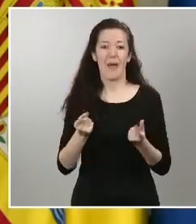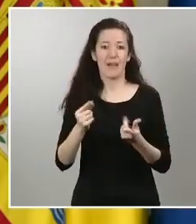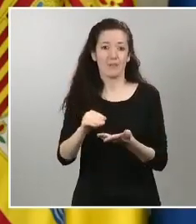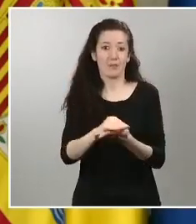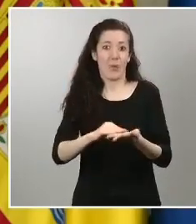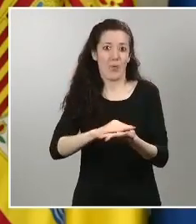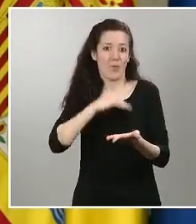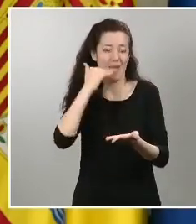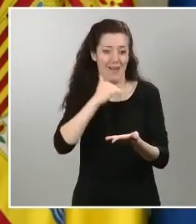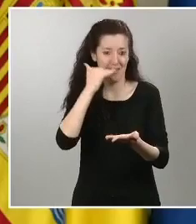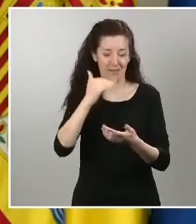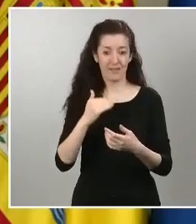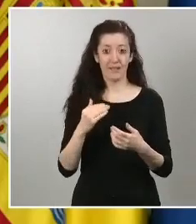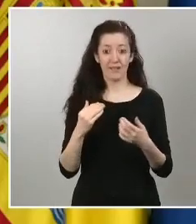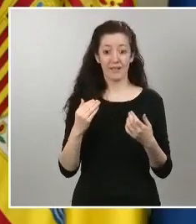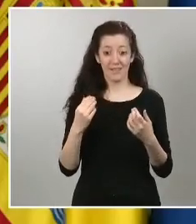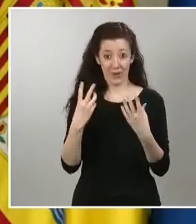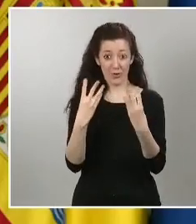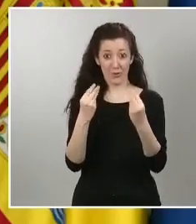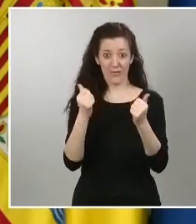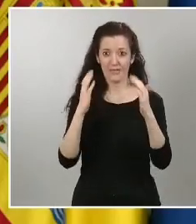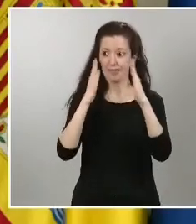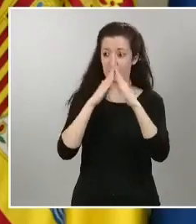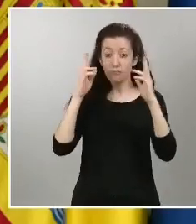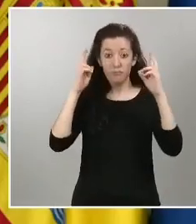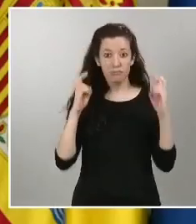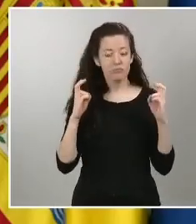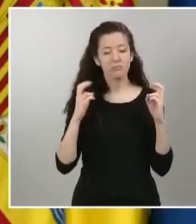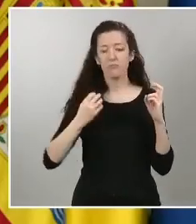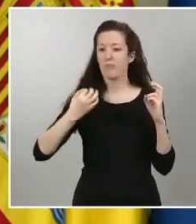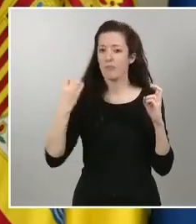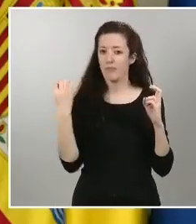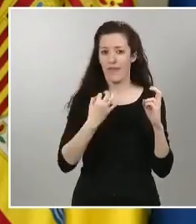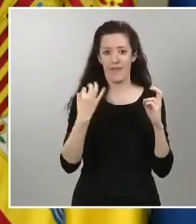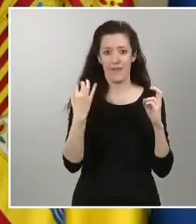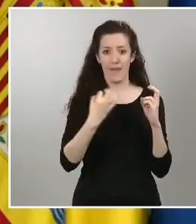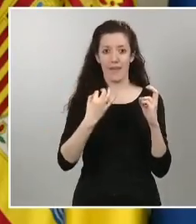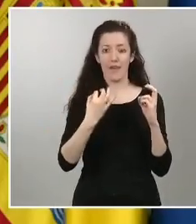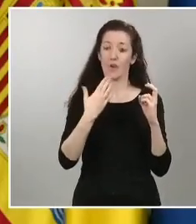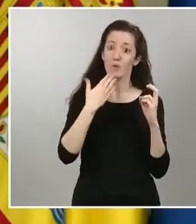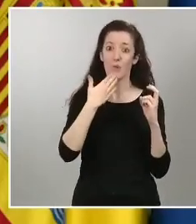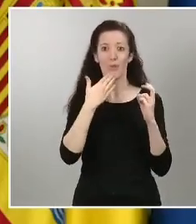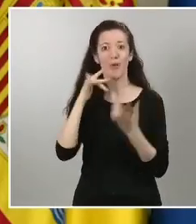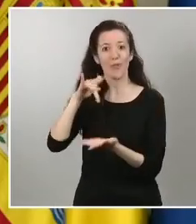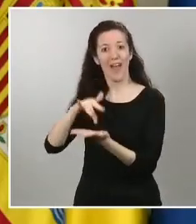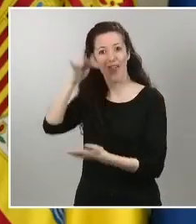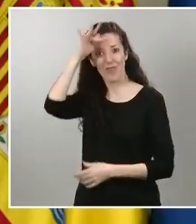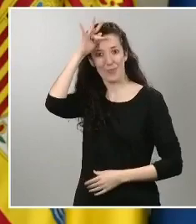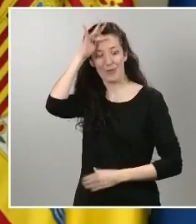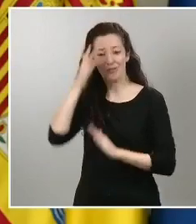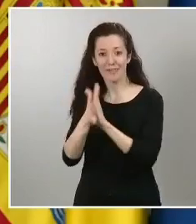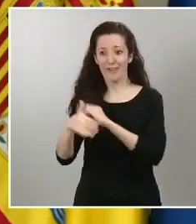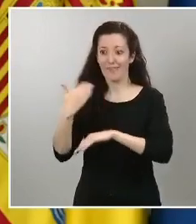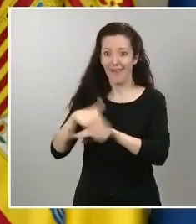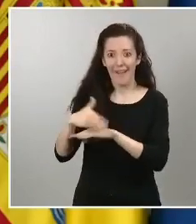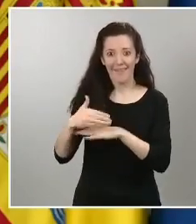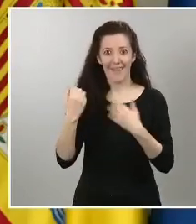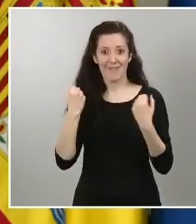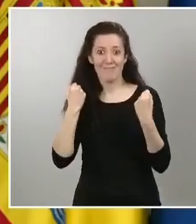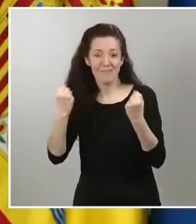debemos de convertir para que sean exactamente un domingo termino ya este permiso